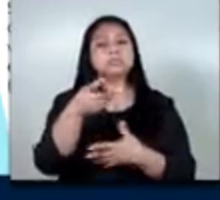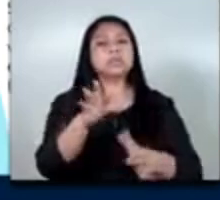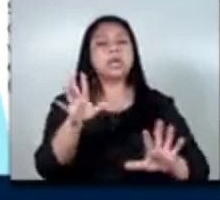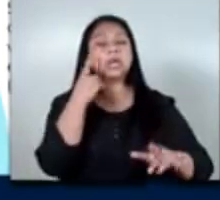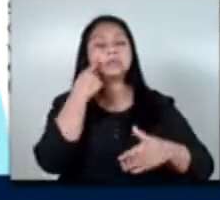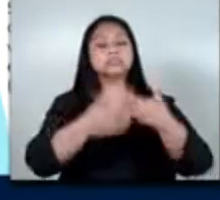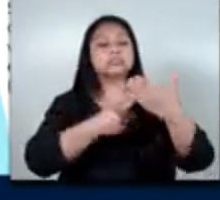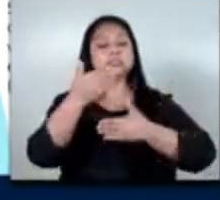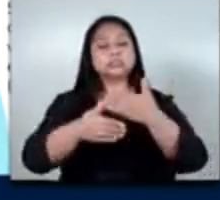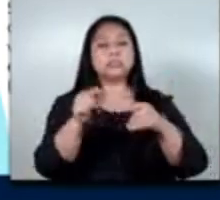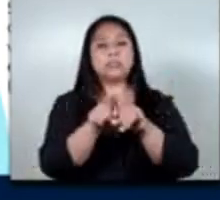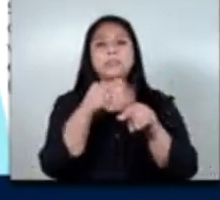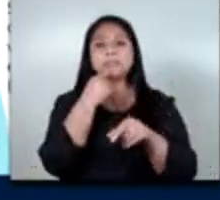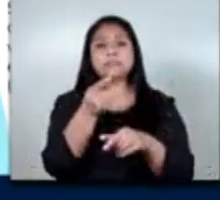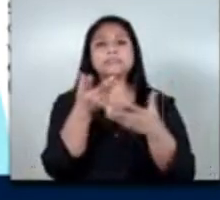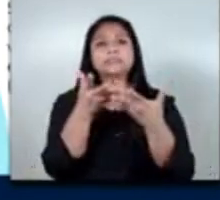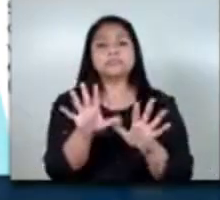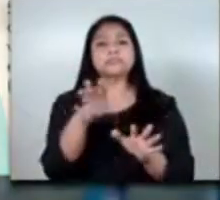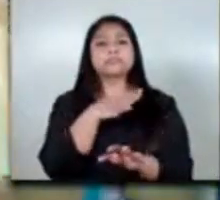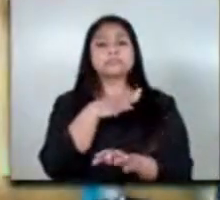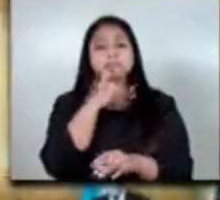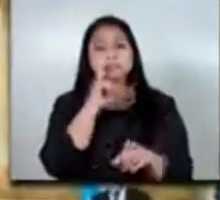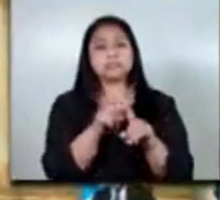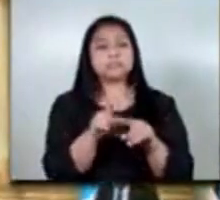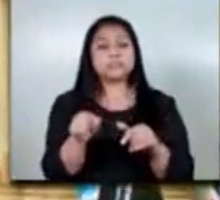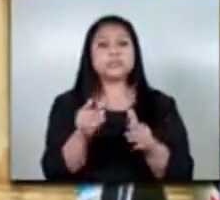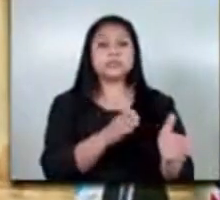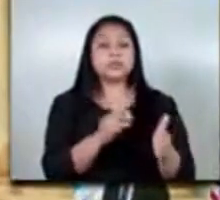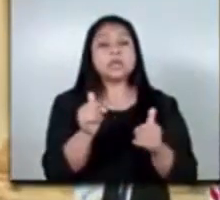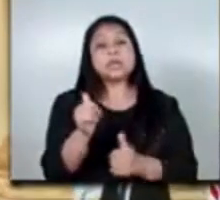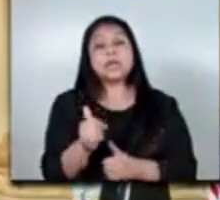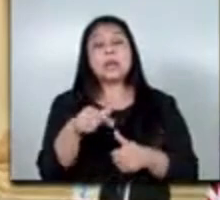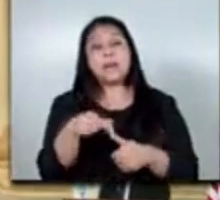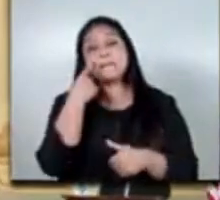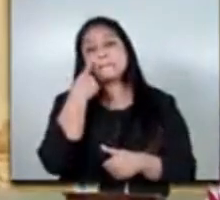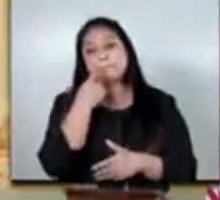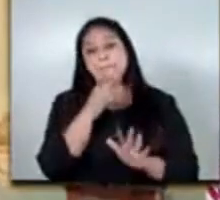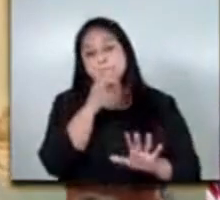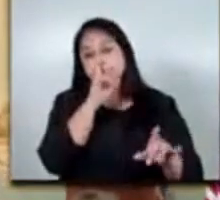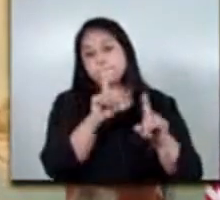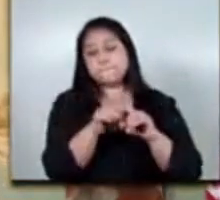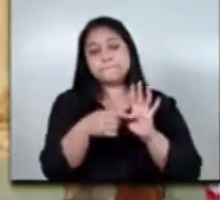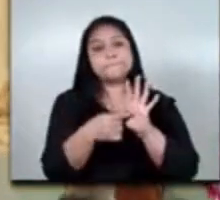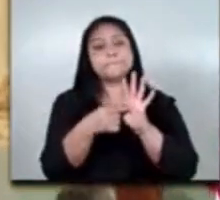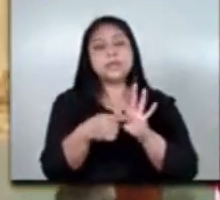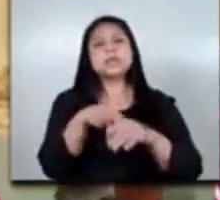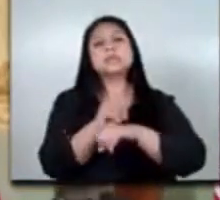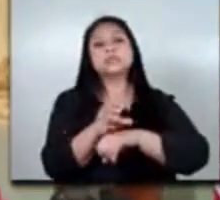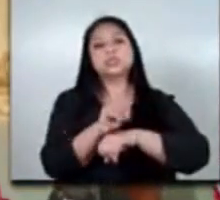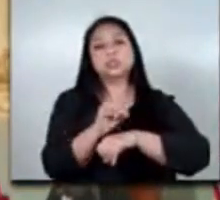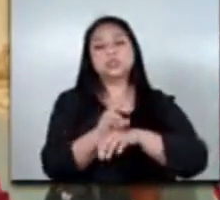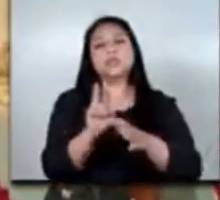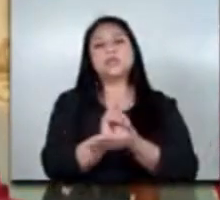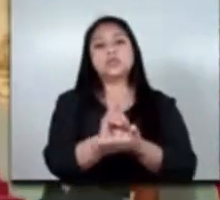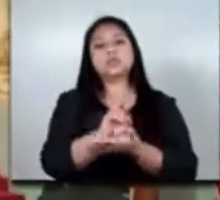avances dentro de los que vale la pena resaltar pues primero la instrucción la voluntad